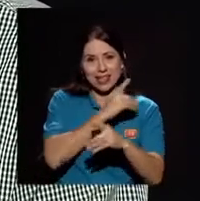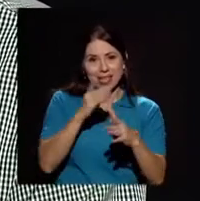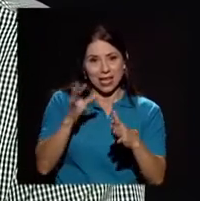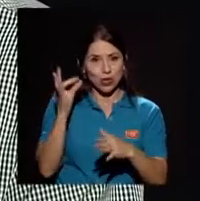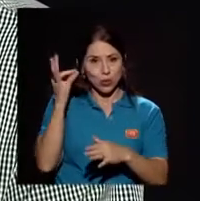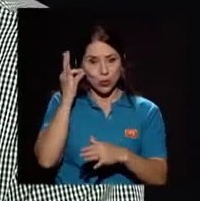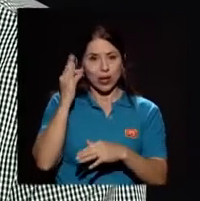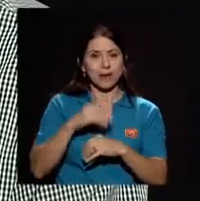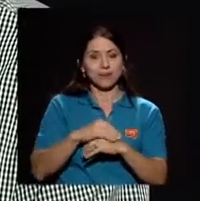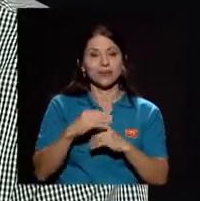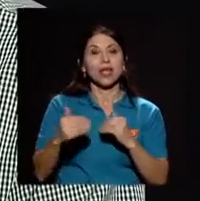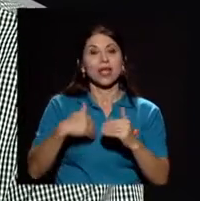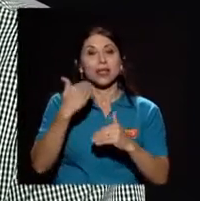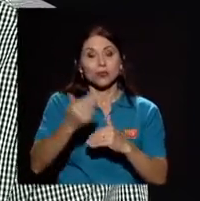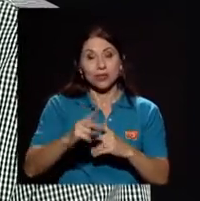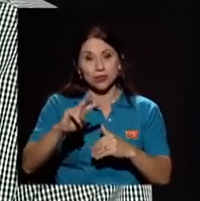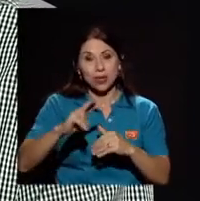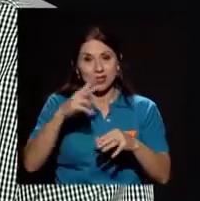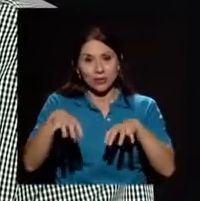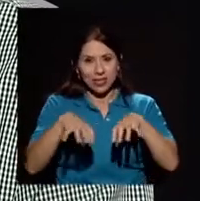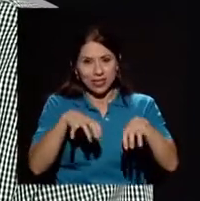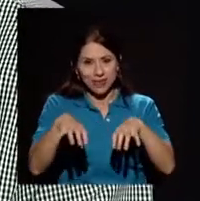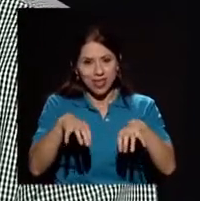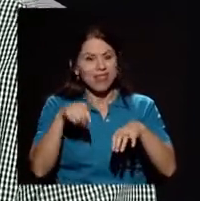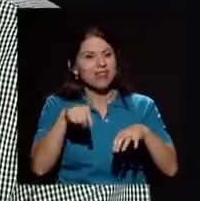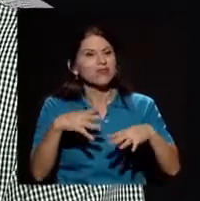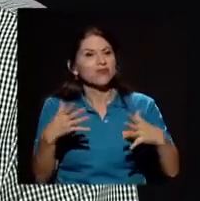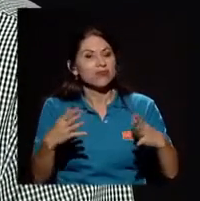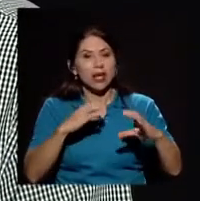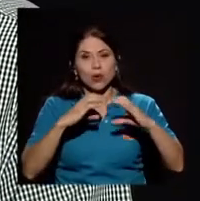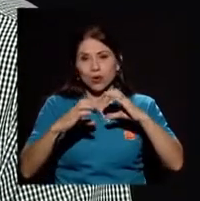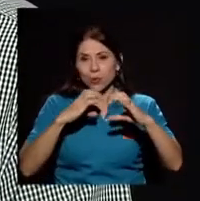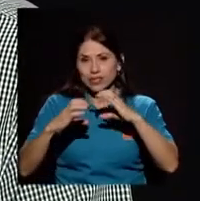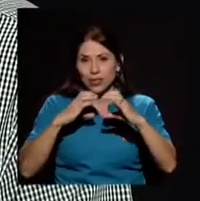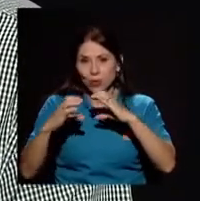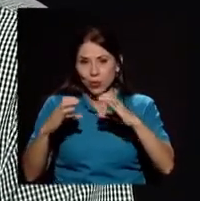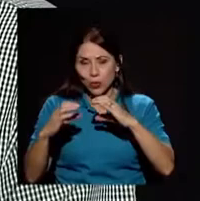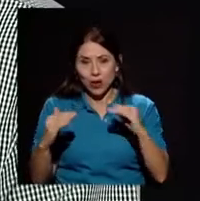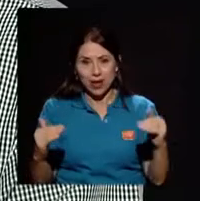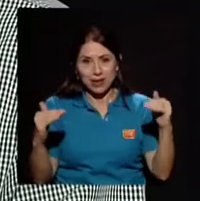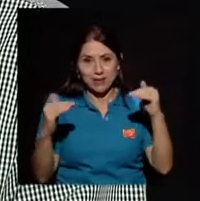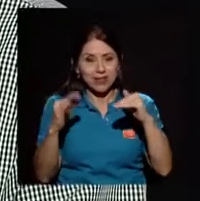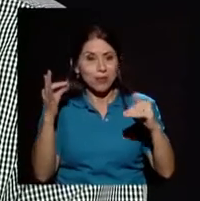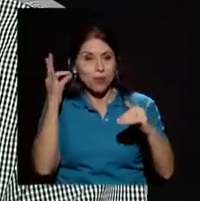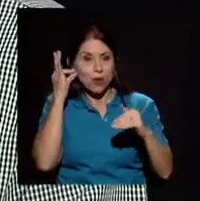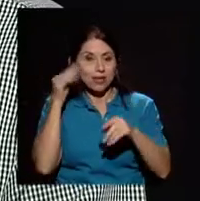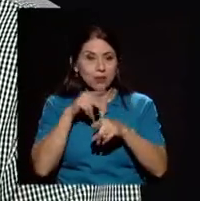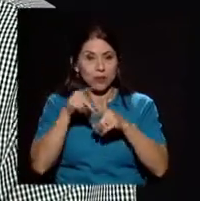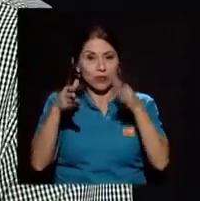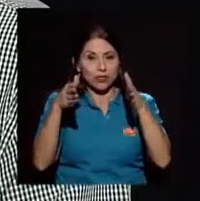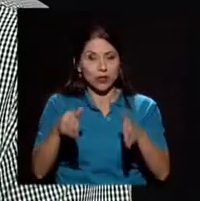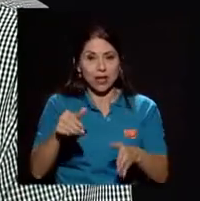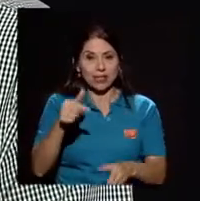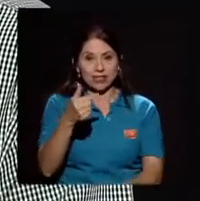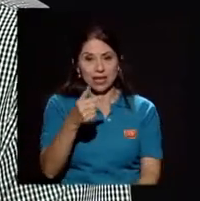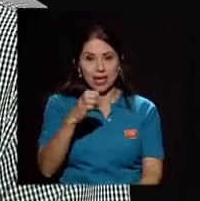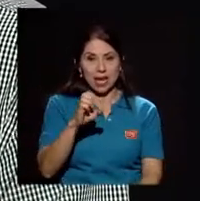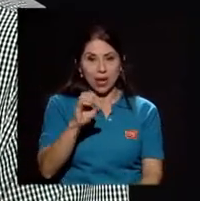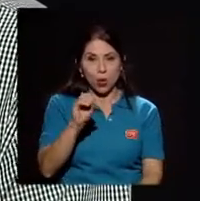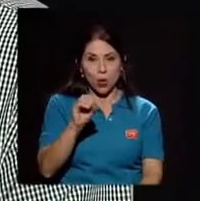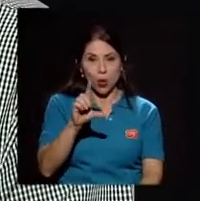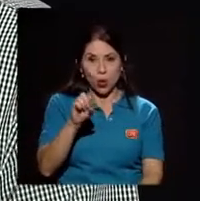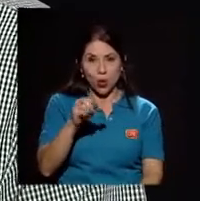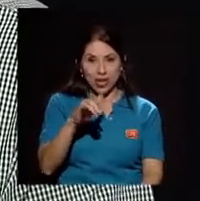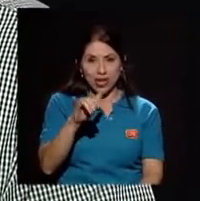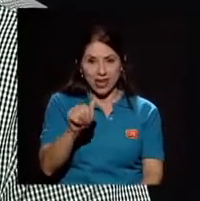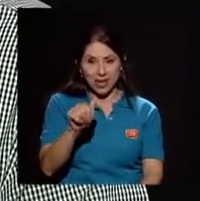actividad que fue un conversatorio a nivel de las mujeres profesionales en geología. A nivel geológico ha sido todo un tema,